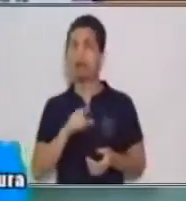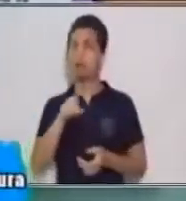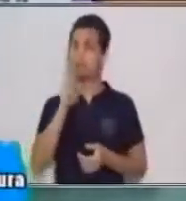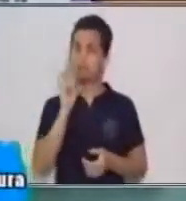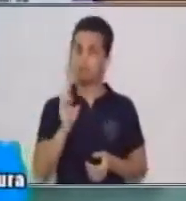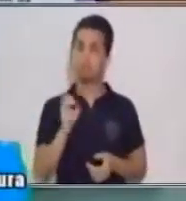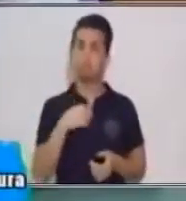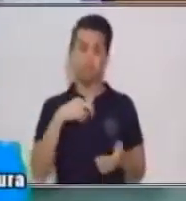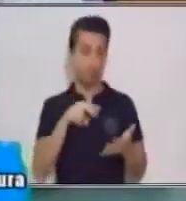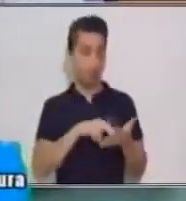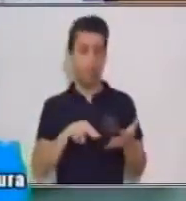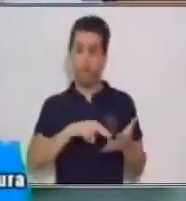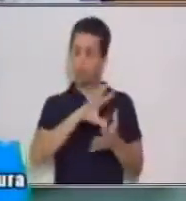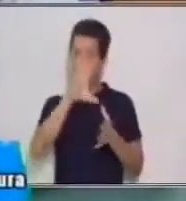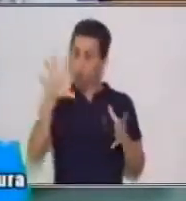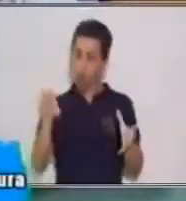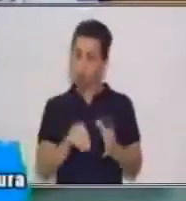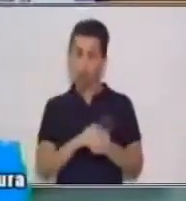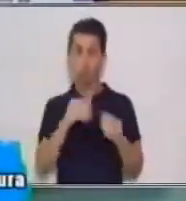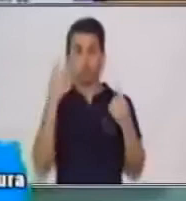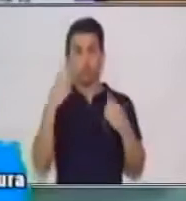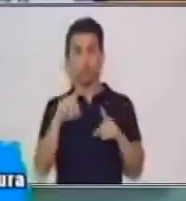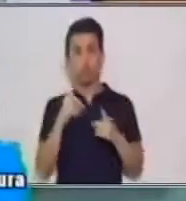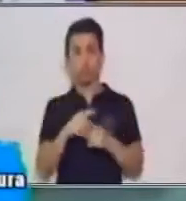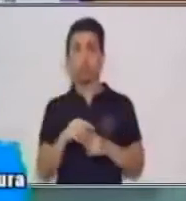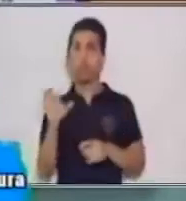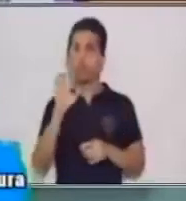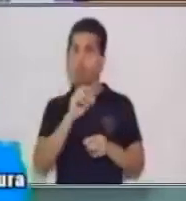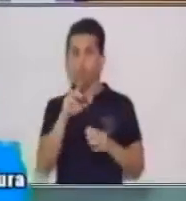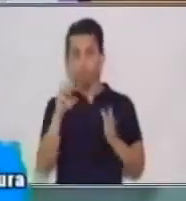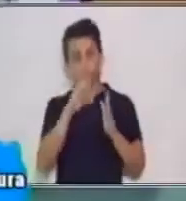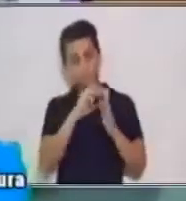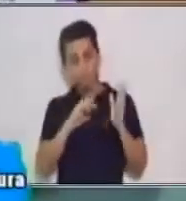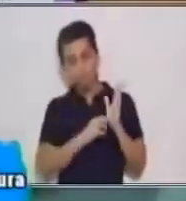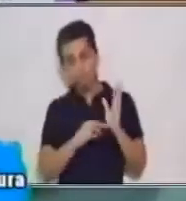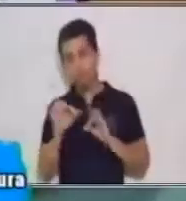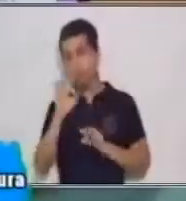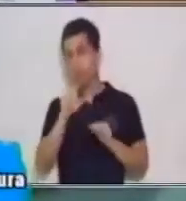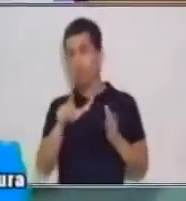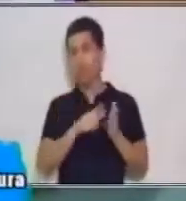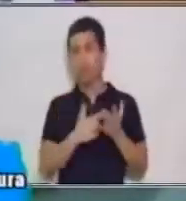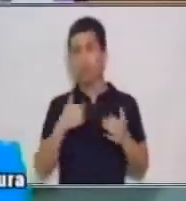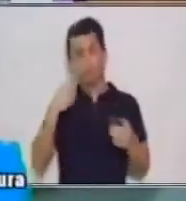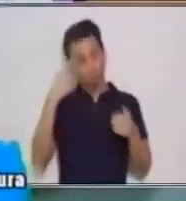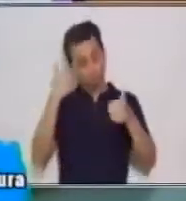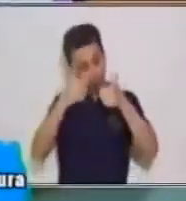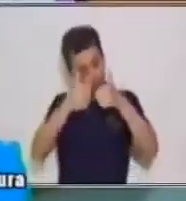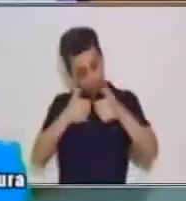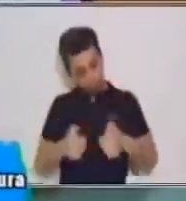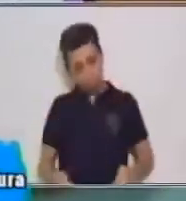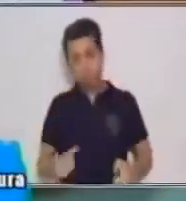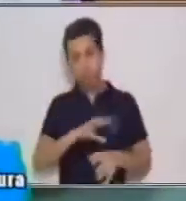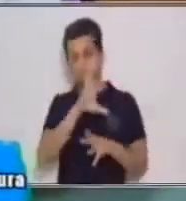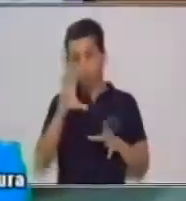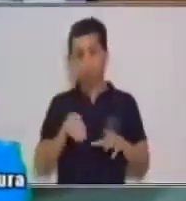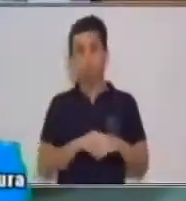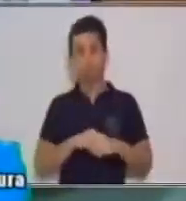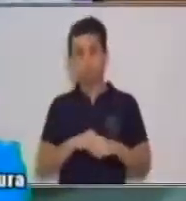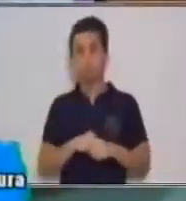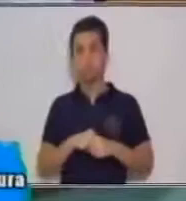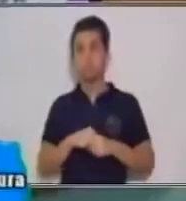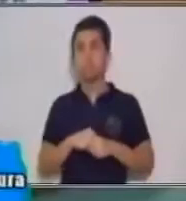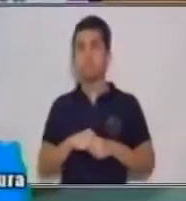documento o todo el libro o el párrafo analizando la lectura, reflexionando